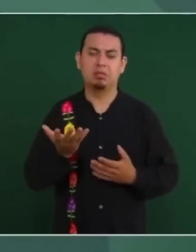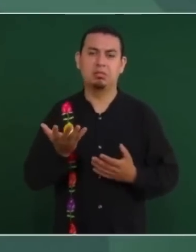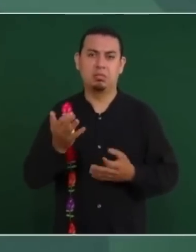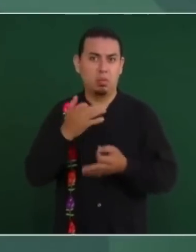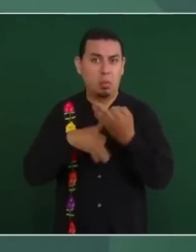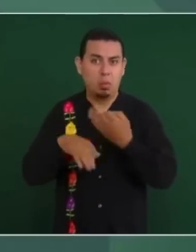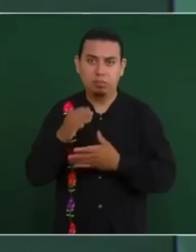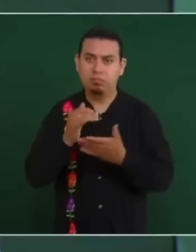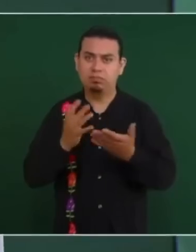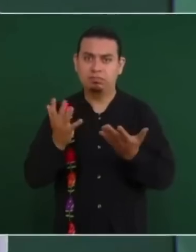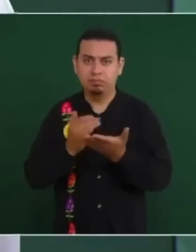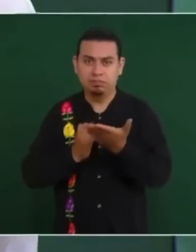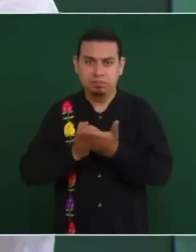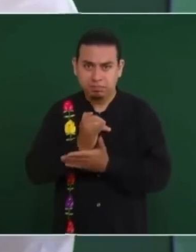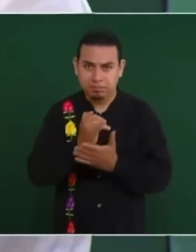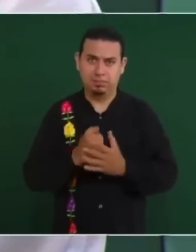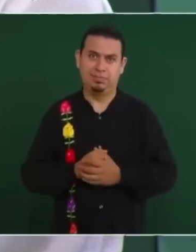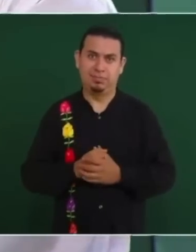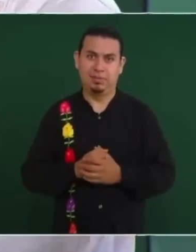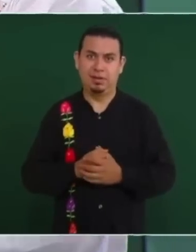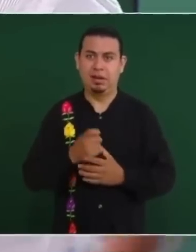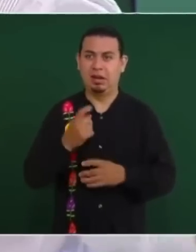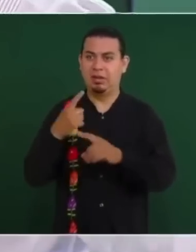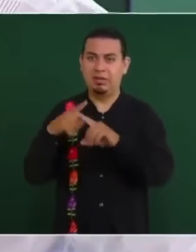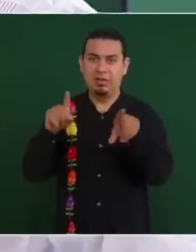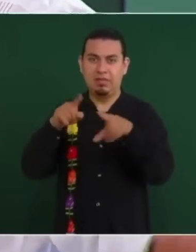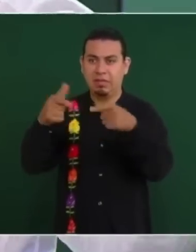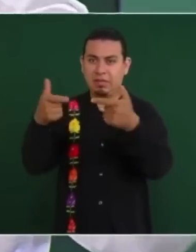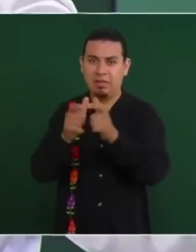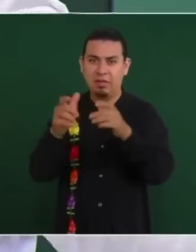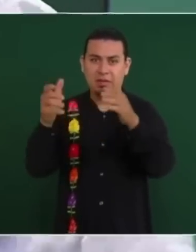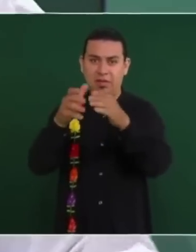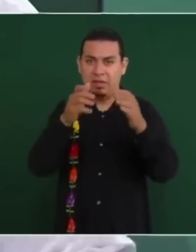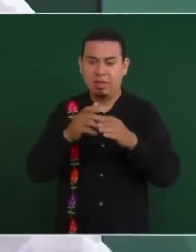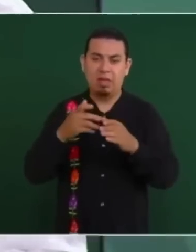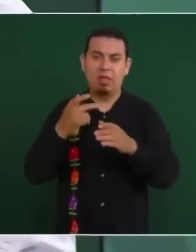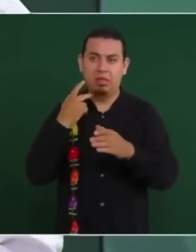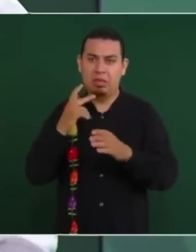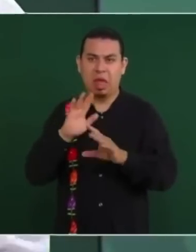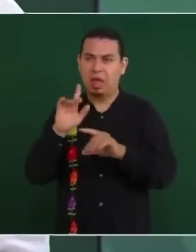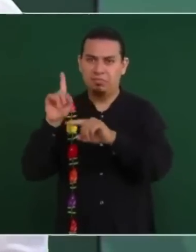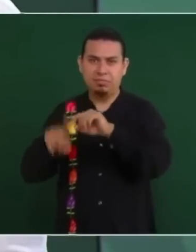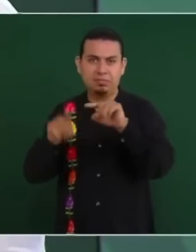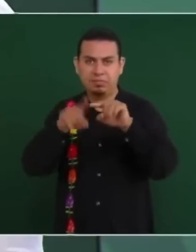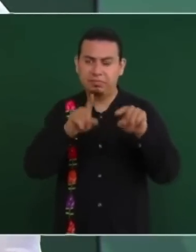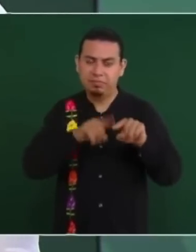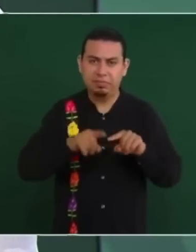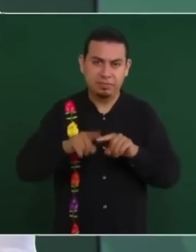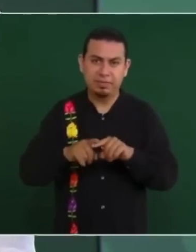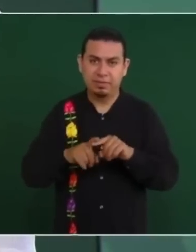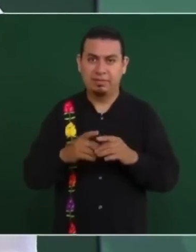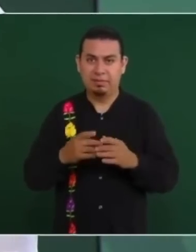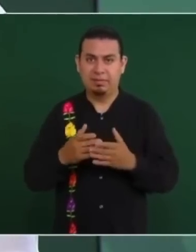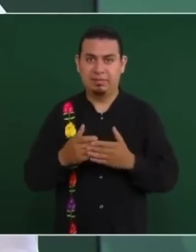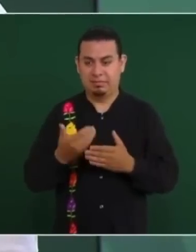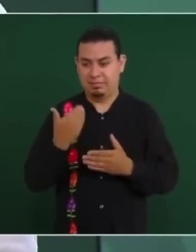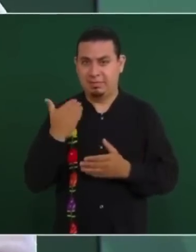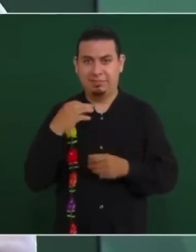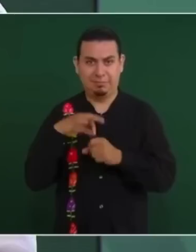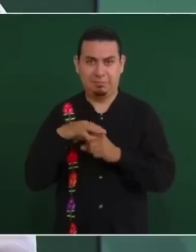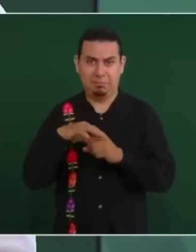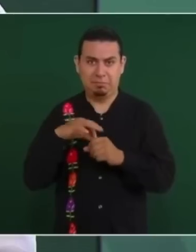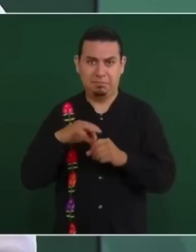Realmente lo acabamos de constatar en las pasadas